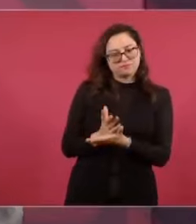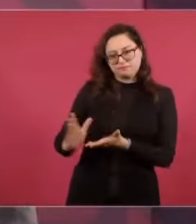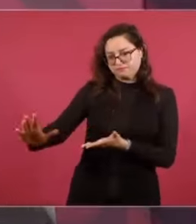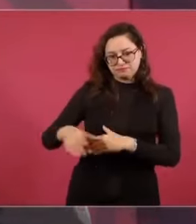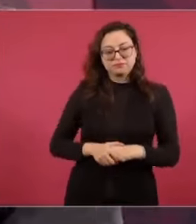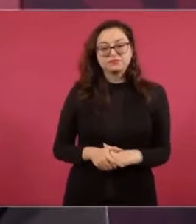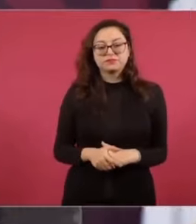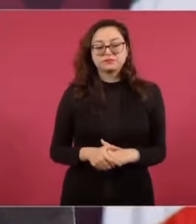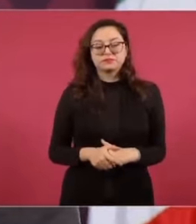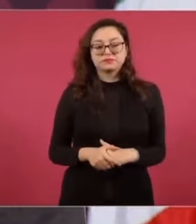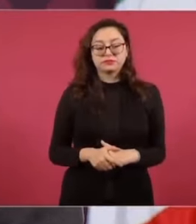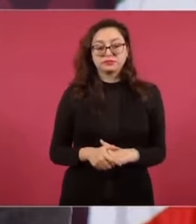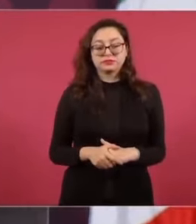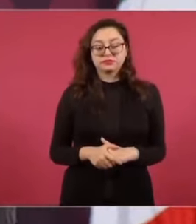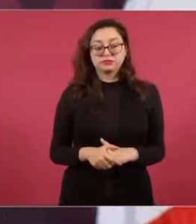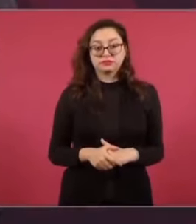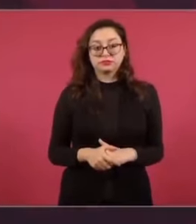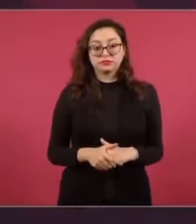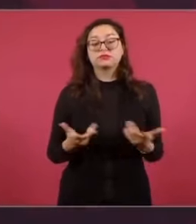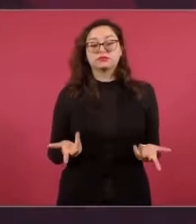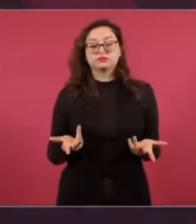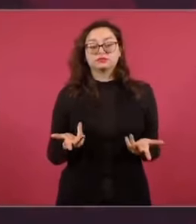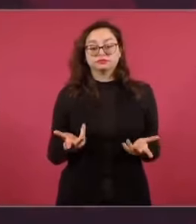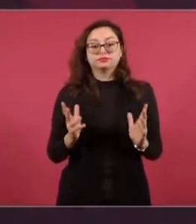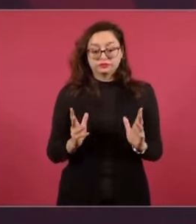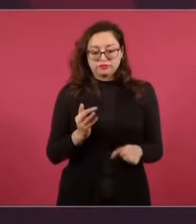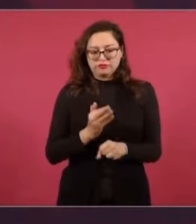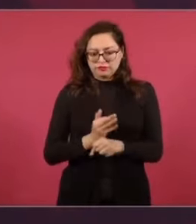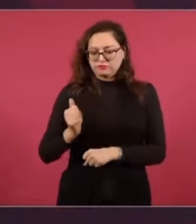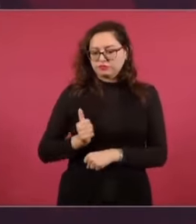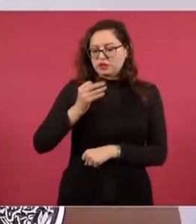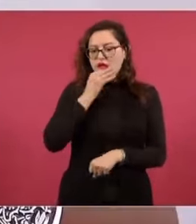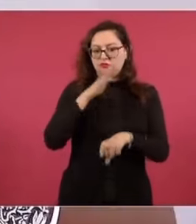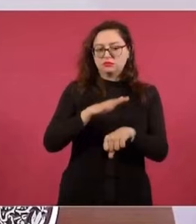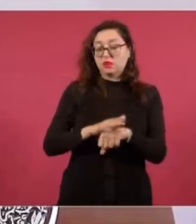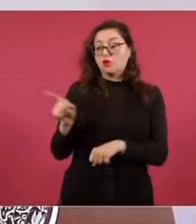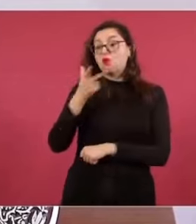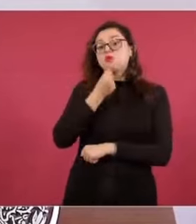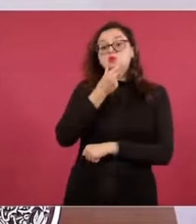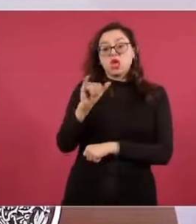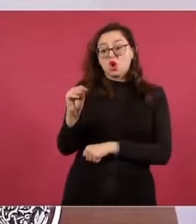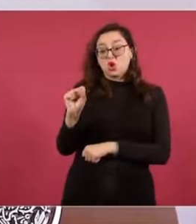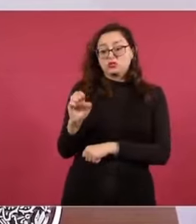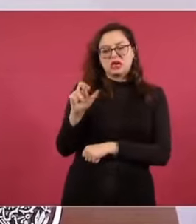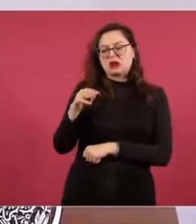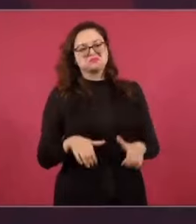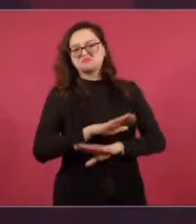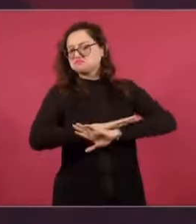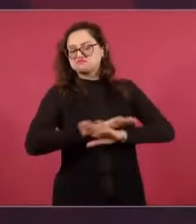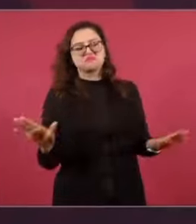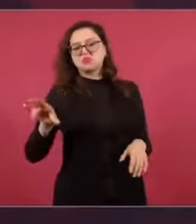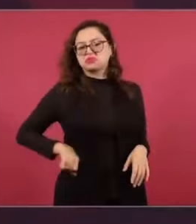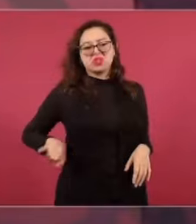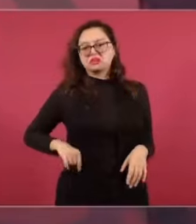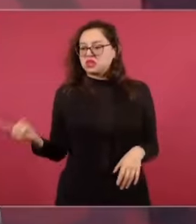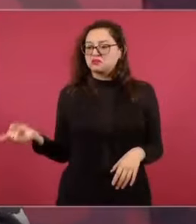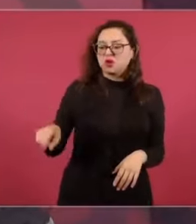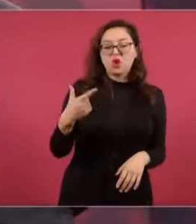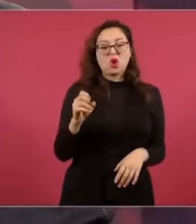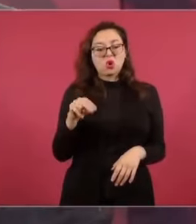Aprovecho para informarles que José Ramón, según me ha manifestado, no va a trabajar en el gobierno. Rosalo tampoco.